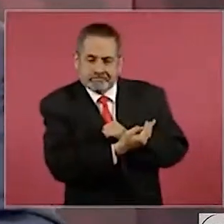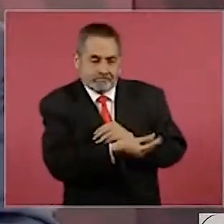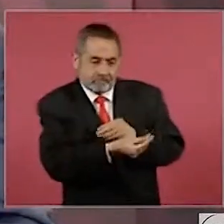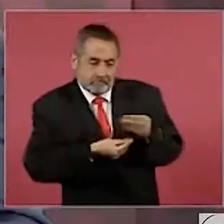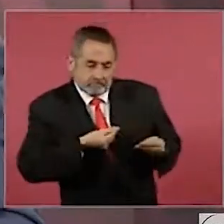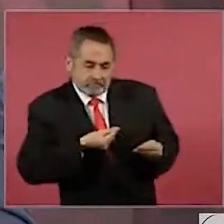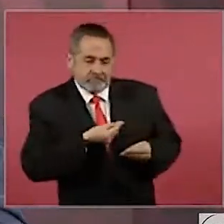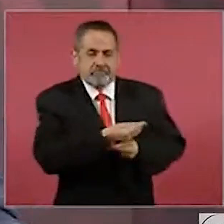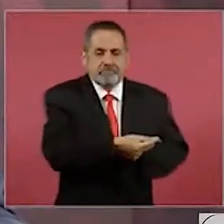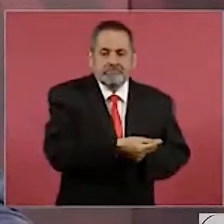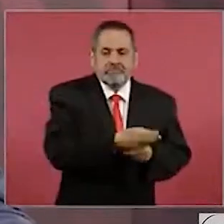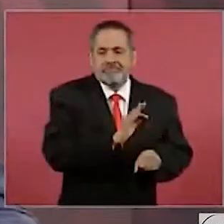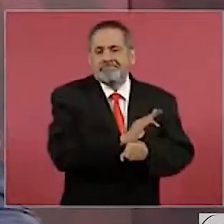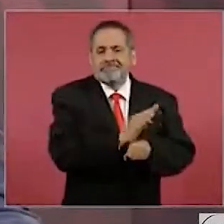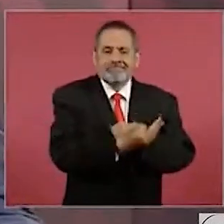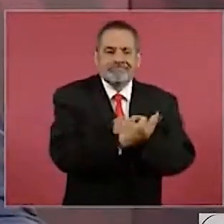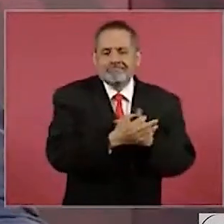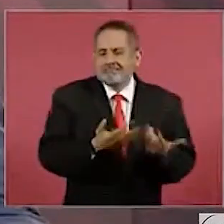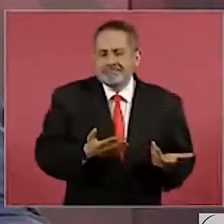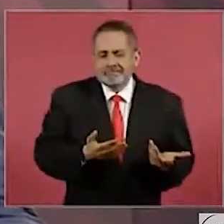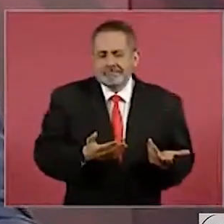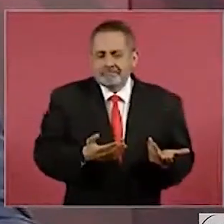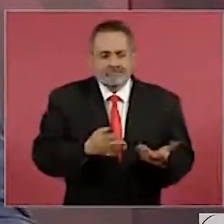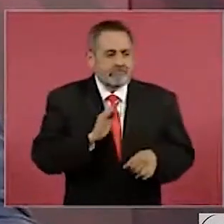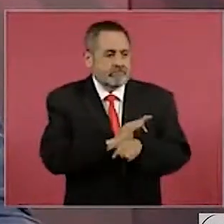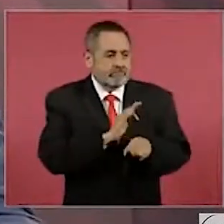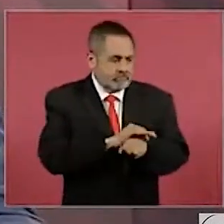generando energía